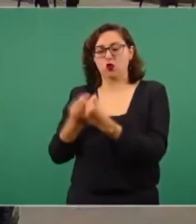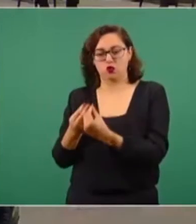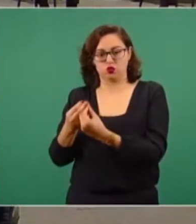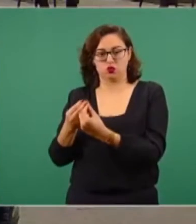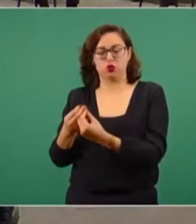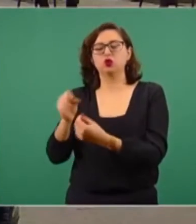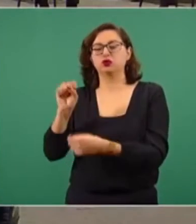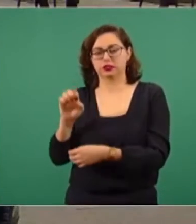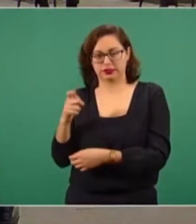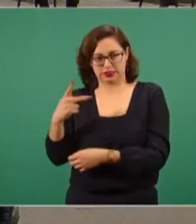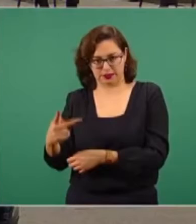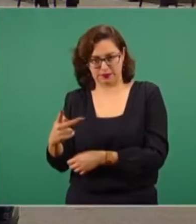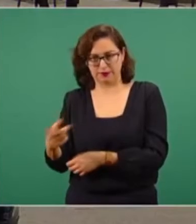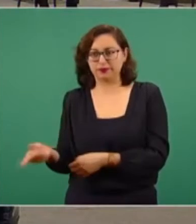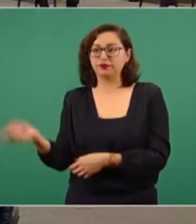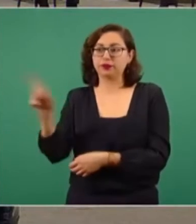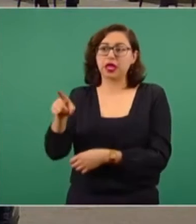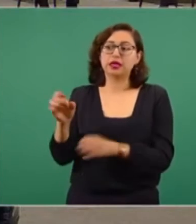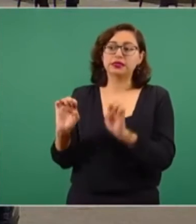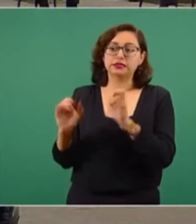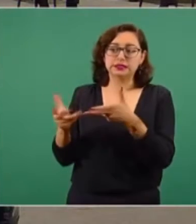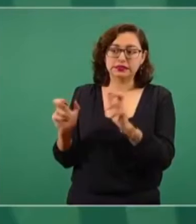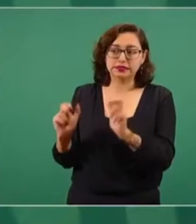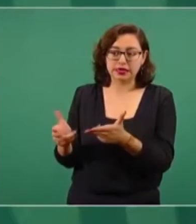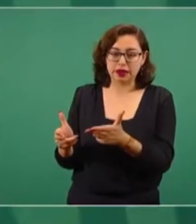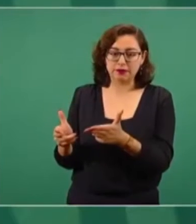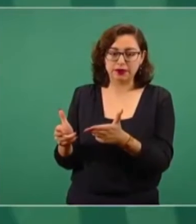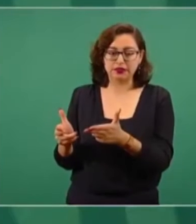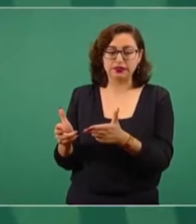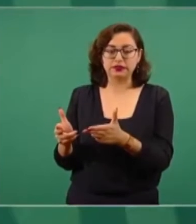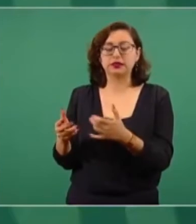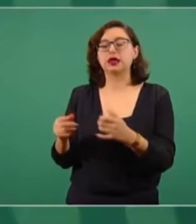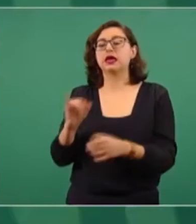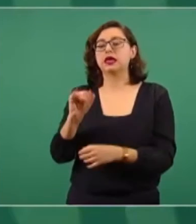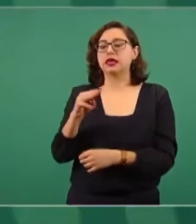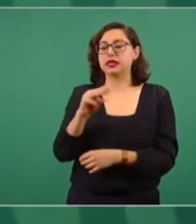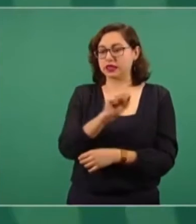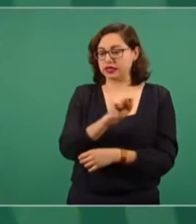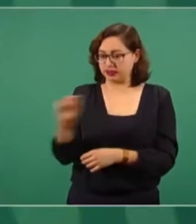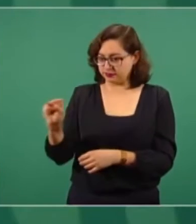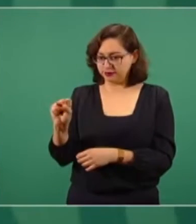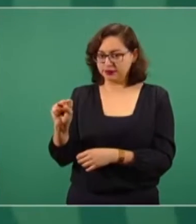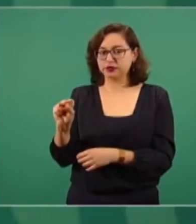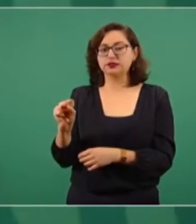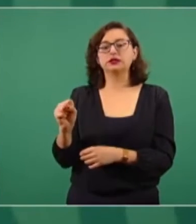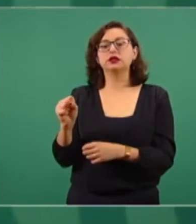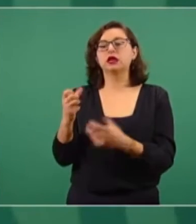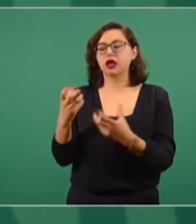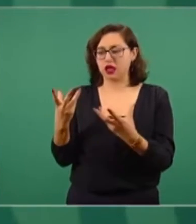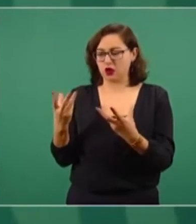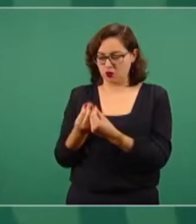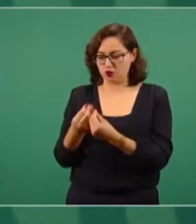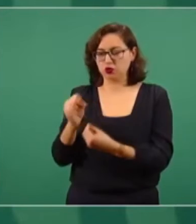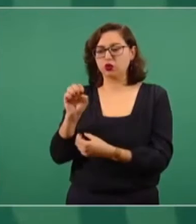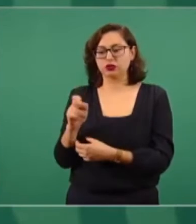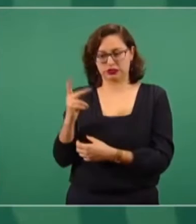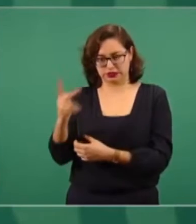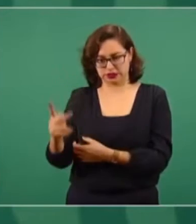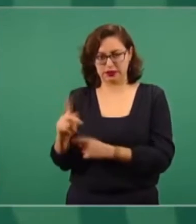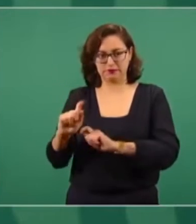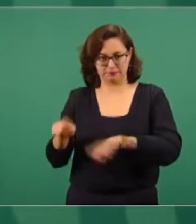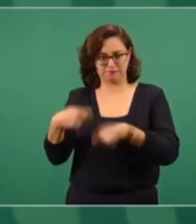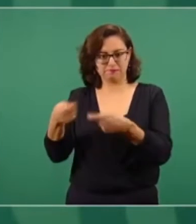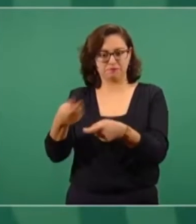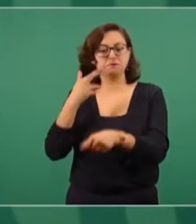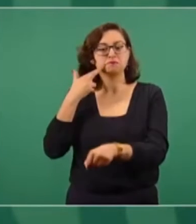con la SEP. En el caso de Chiapas, el Instituto Mexicano del Seguro Social, también en coordinación con la SEP, operará de manera directa,